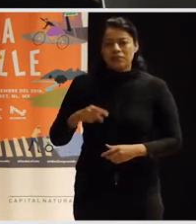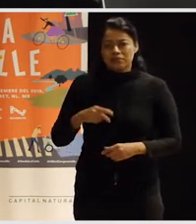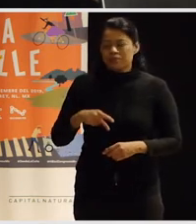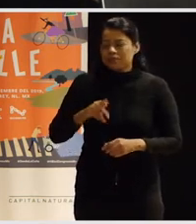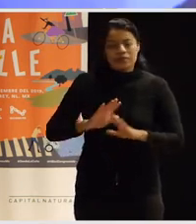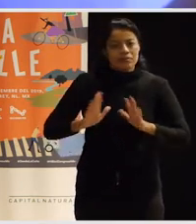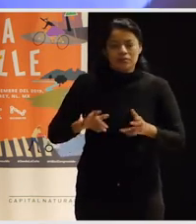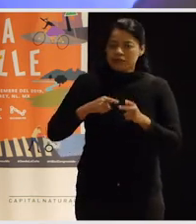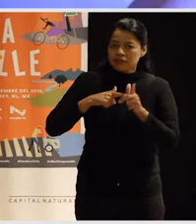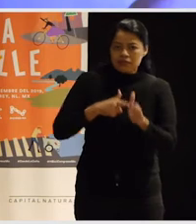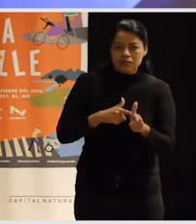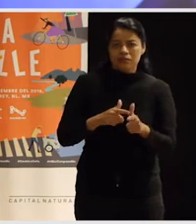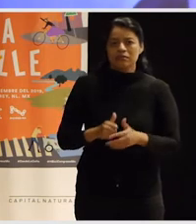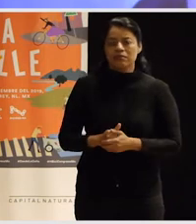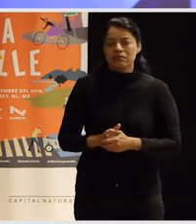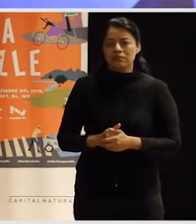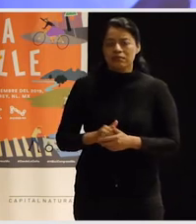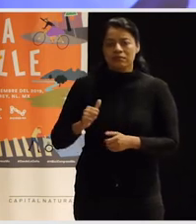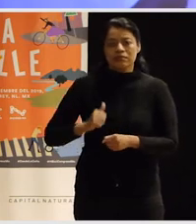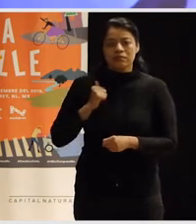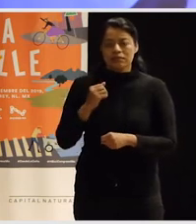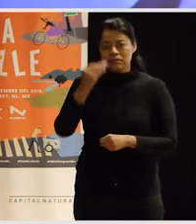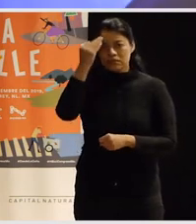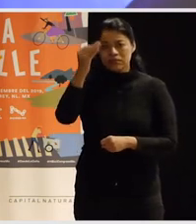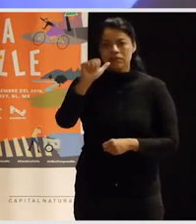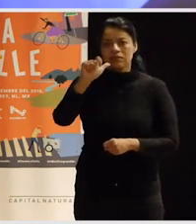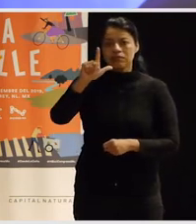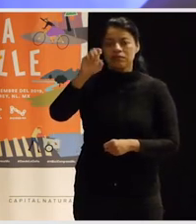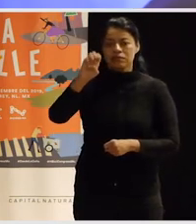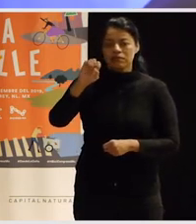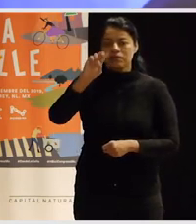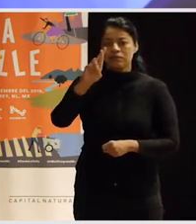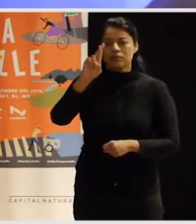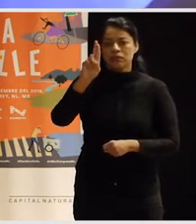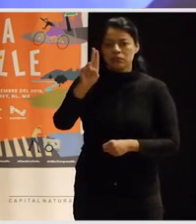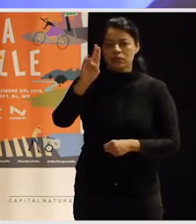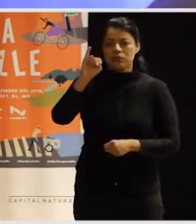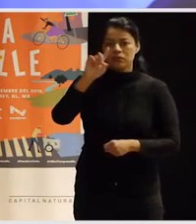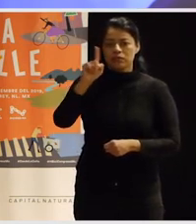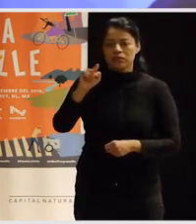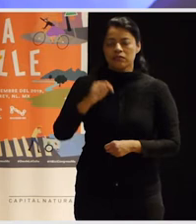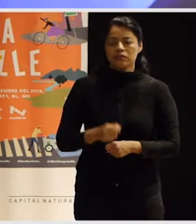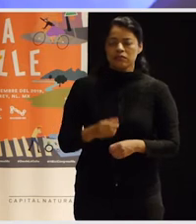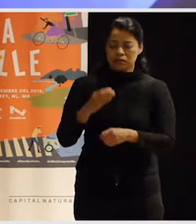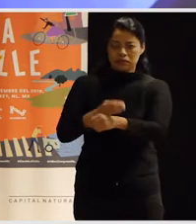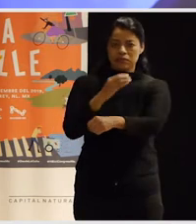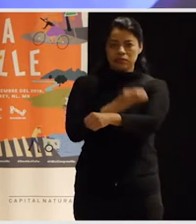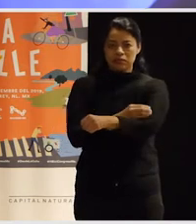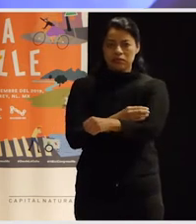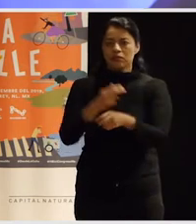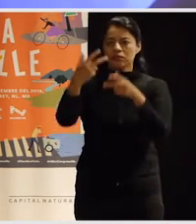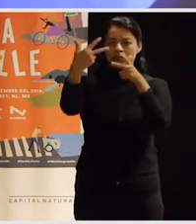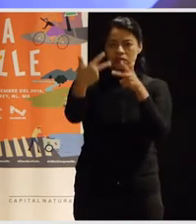más tiempo, yo quisiera presentar a Ollane Ruiz Menéndez, que como les decía, está acompañándonos vía